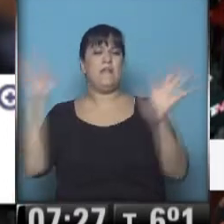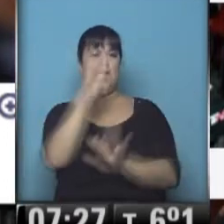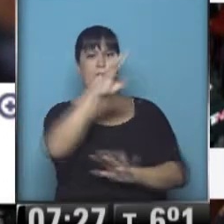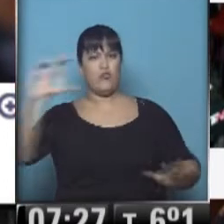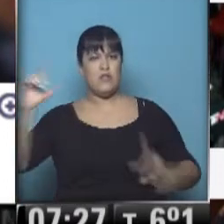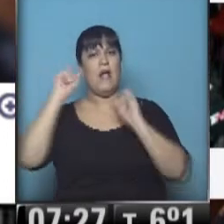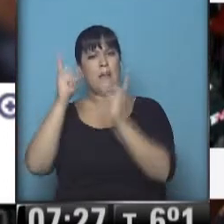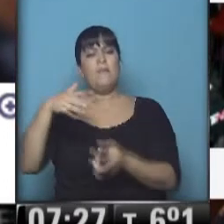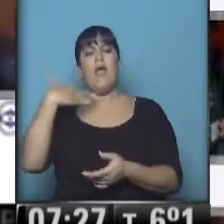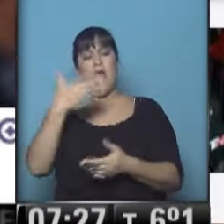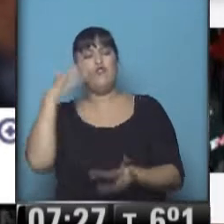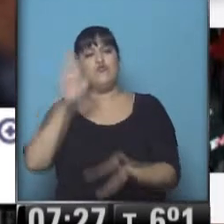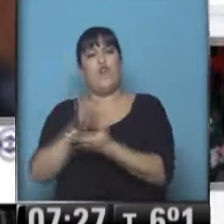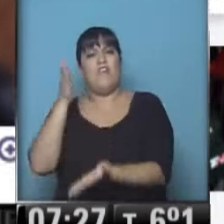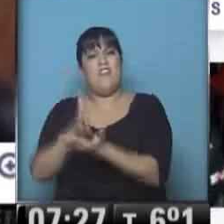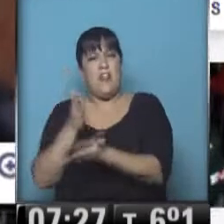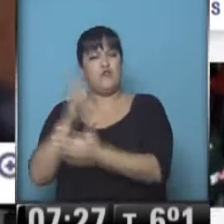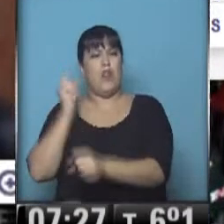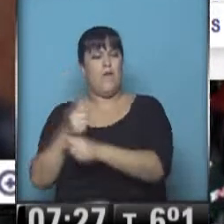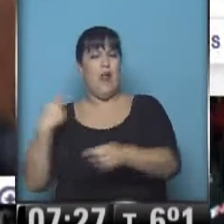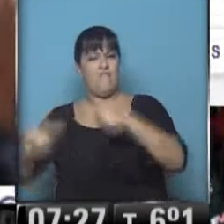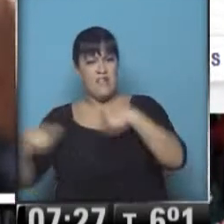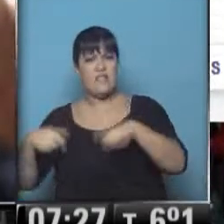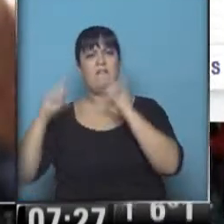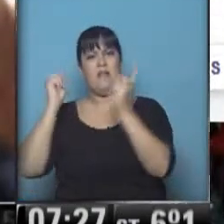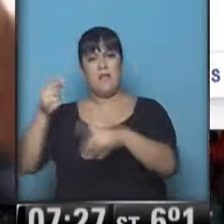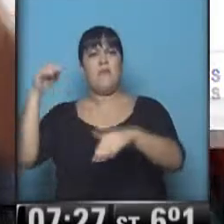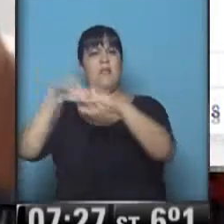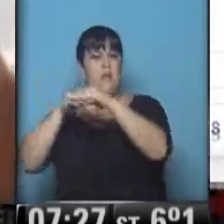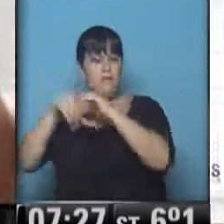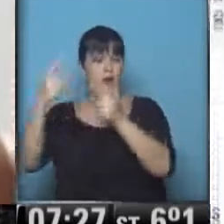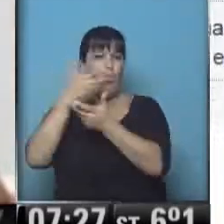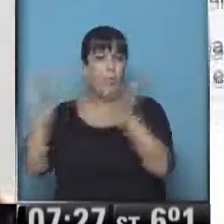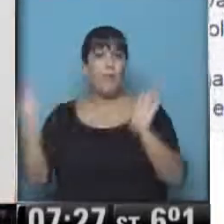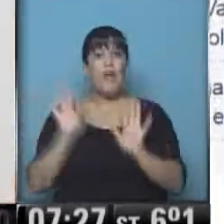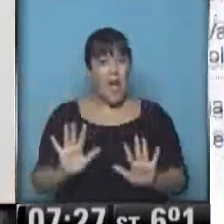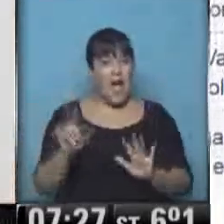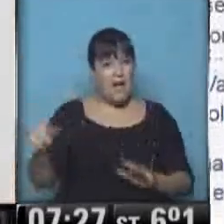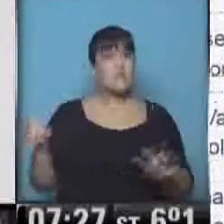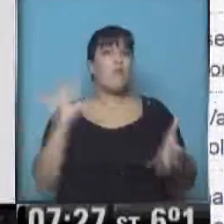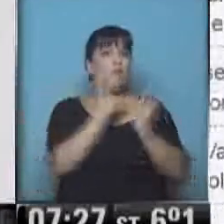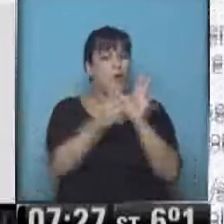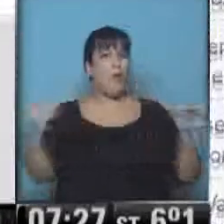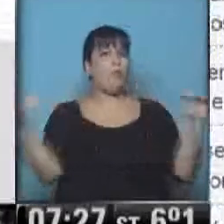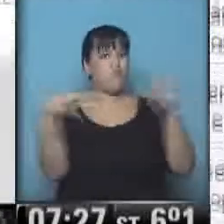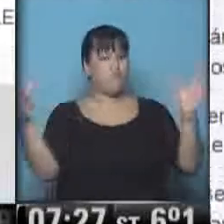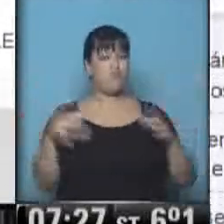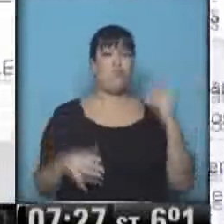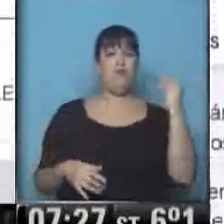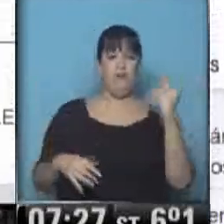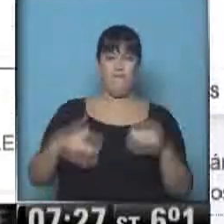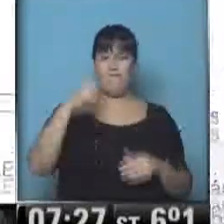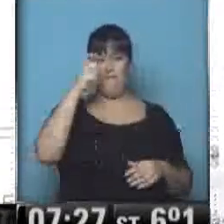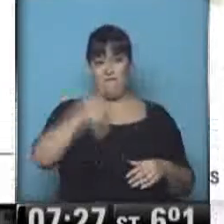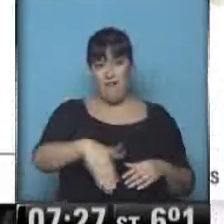derechos laborales flexibles, habló de reducir el papel de los bancos públicos y todo eso. Así se cruzaban entonces a 10